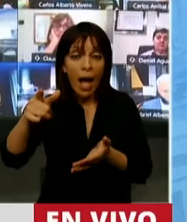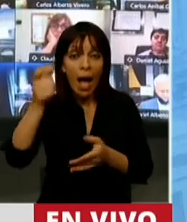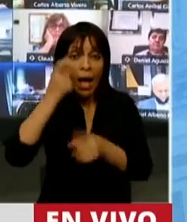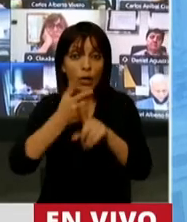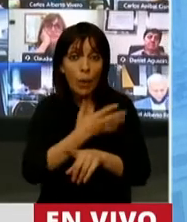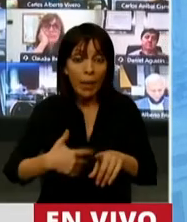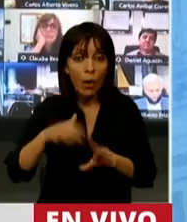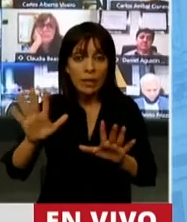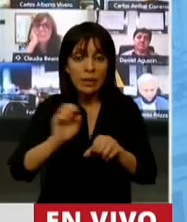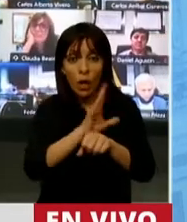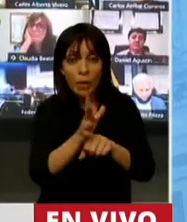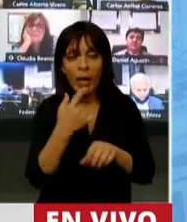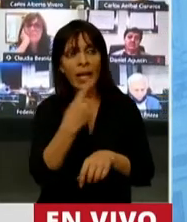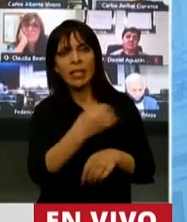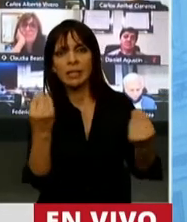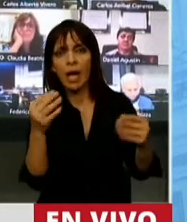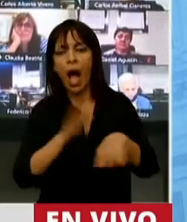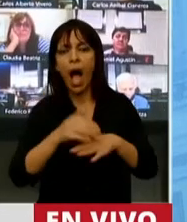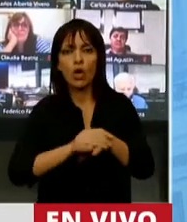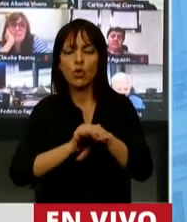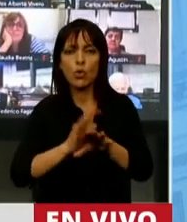¿Qué hubiera dicho? Me agarró un tsunami.